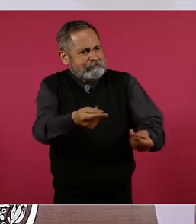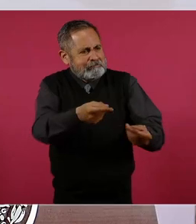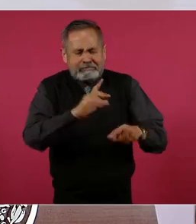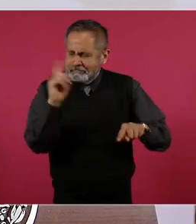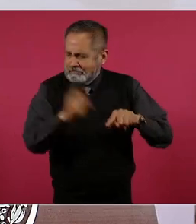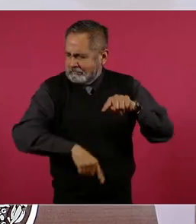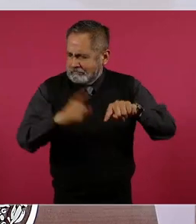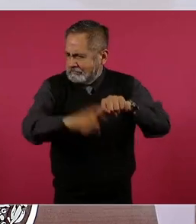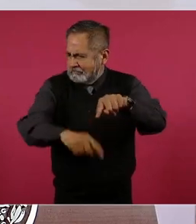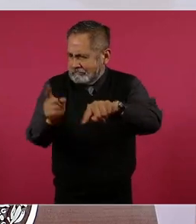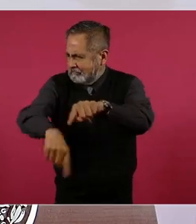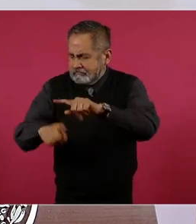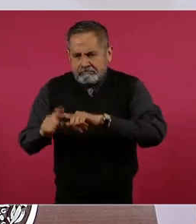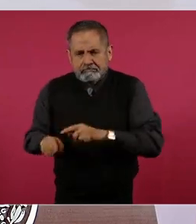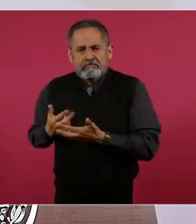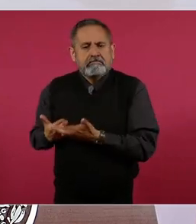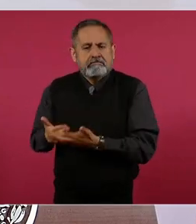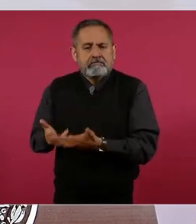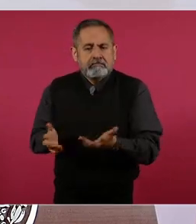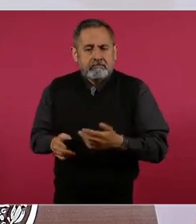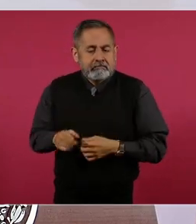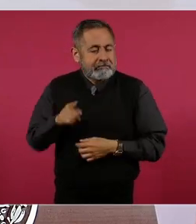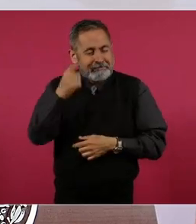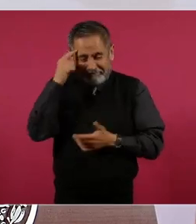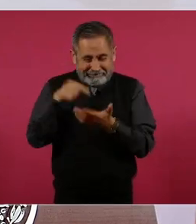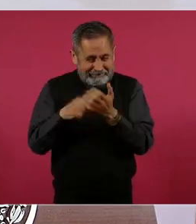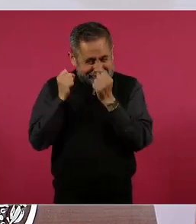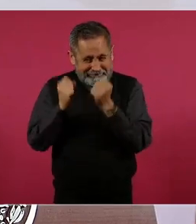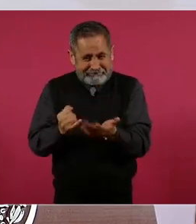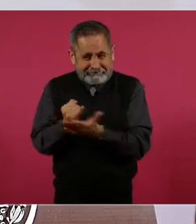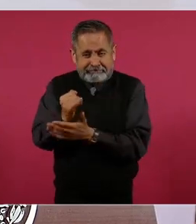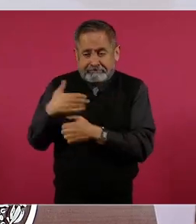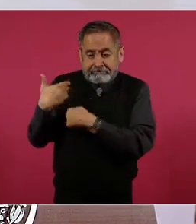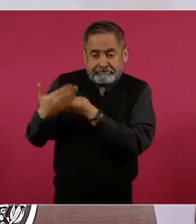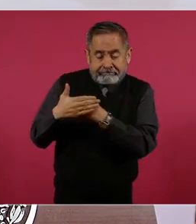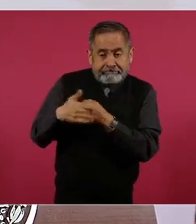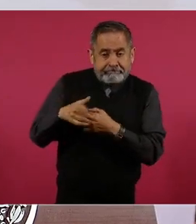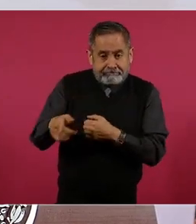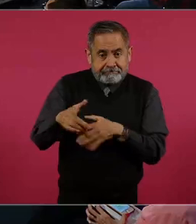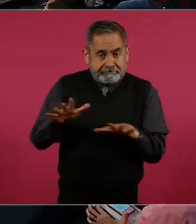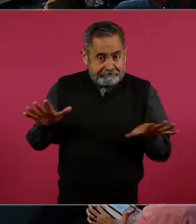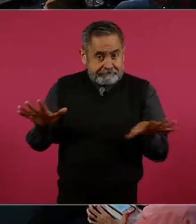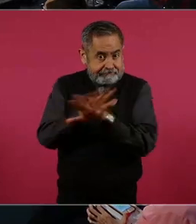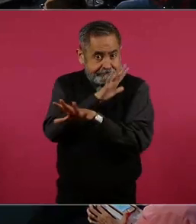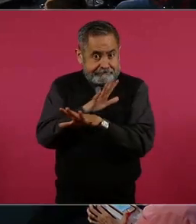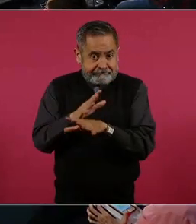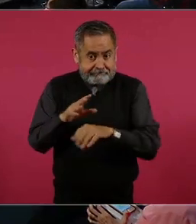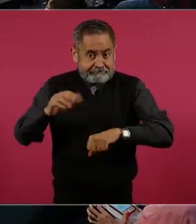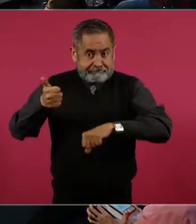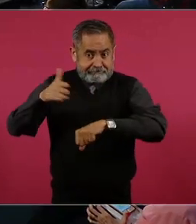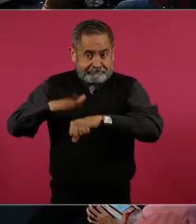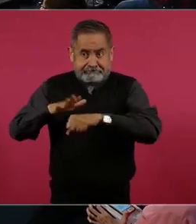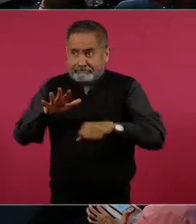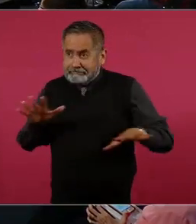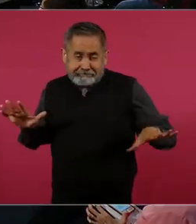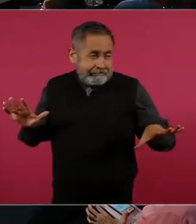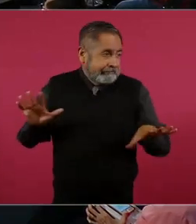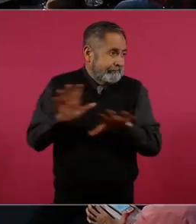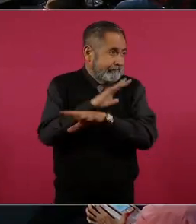porque les aseguro que si se lleva a cabo una reforma administrativa,